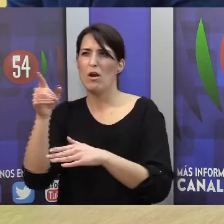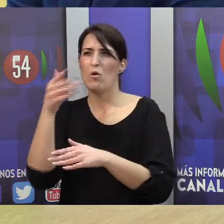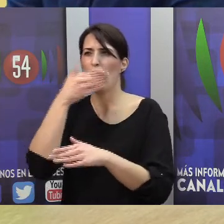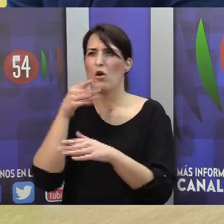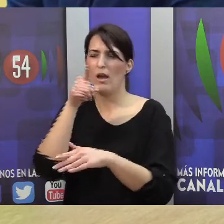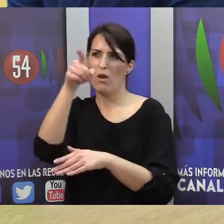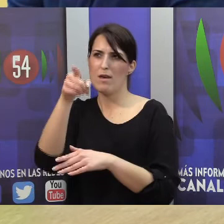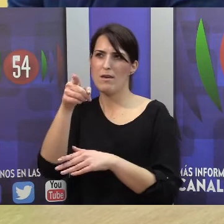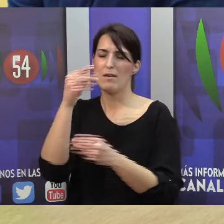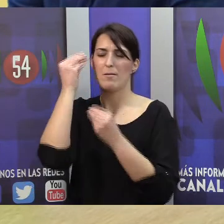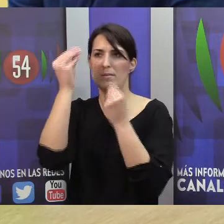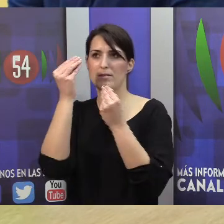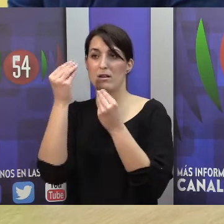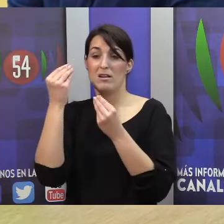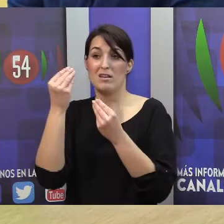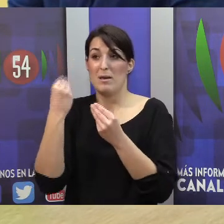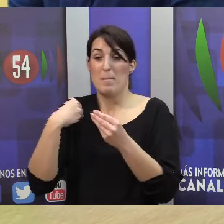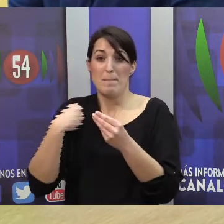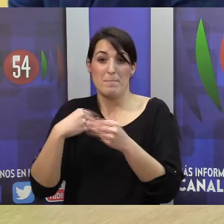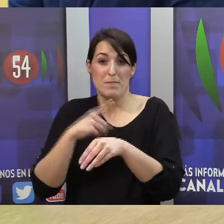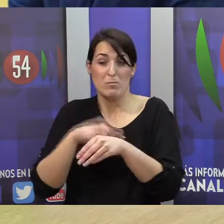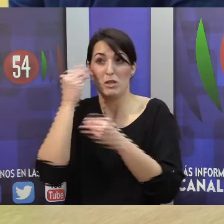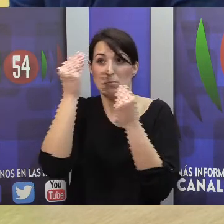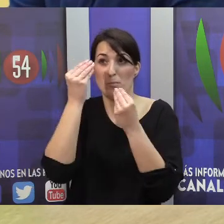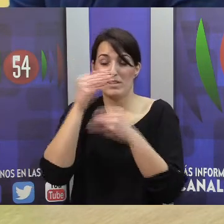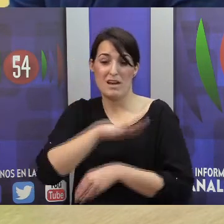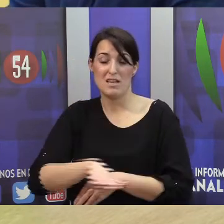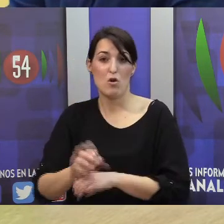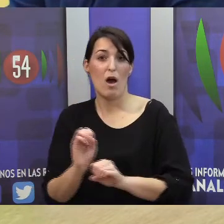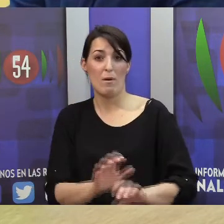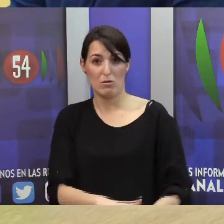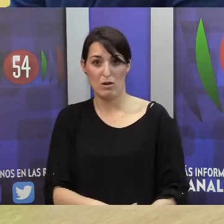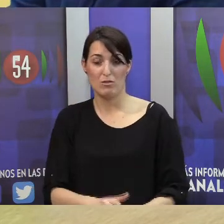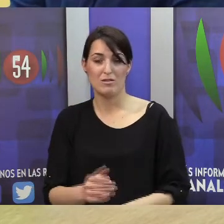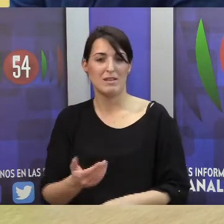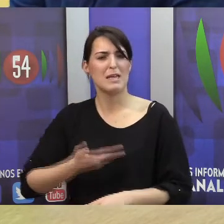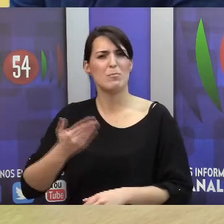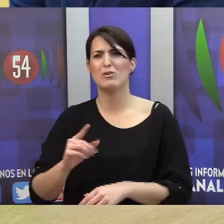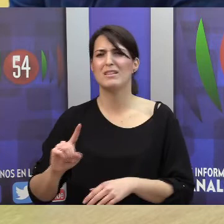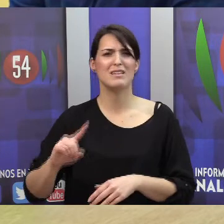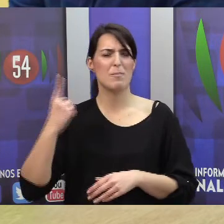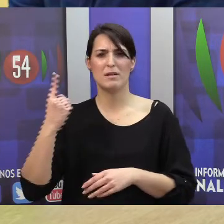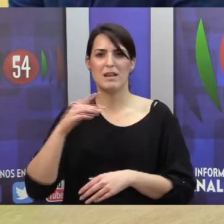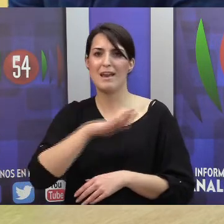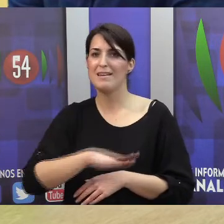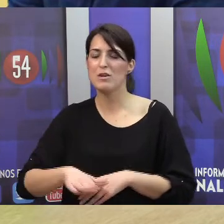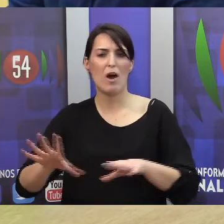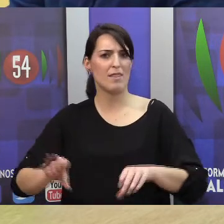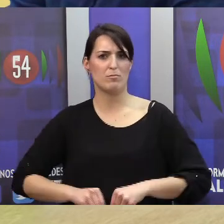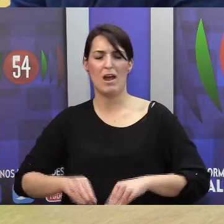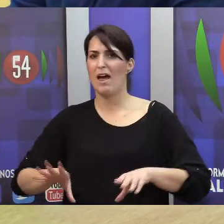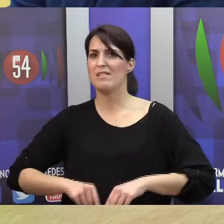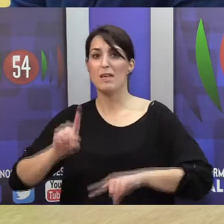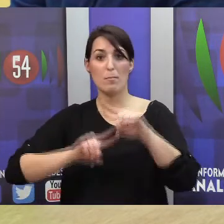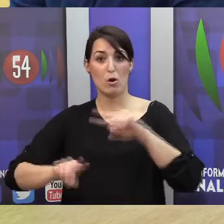y mientras tanto el niño está abandonado, entonces lo primero y más fundamental es aceptar al niño, aceptar el problema, es sordo, es un niño,